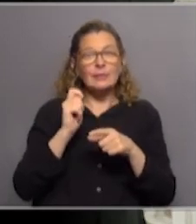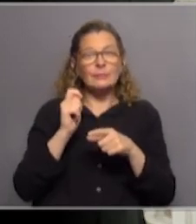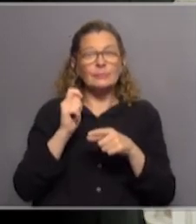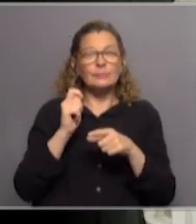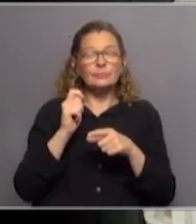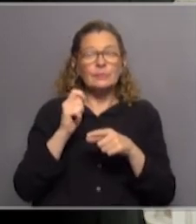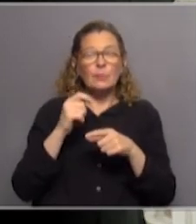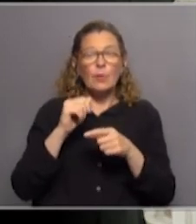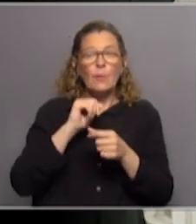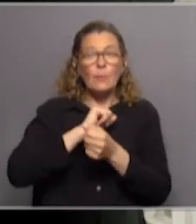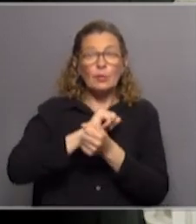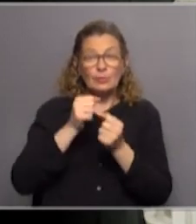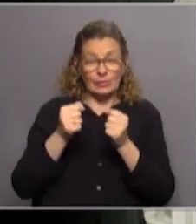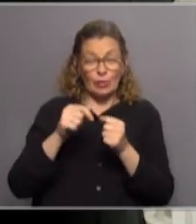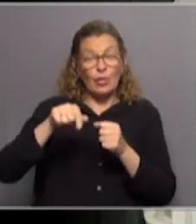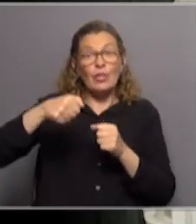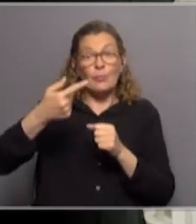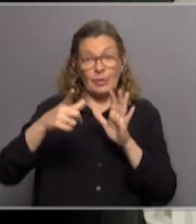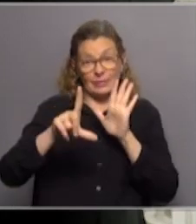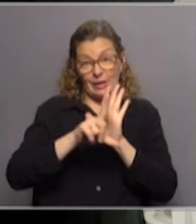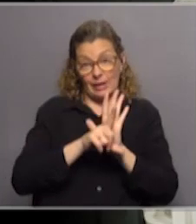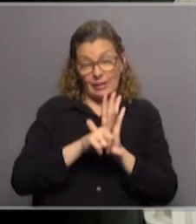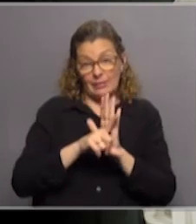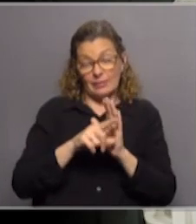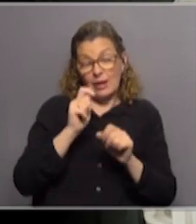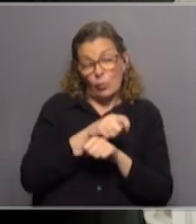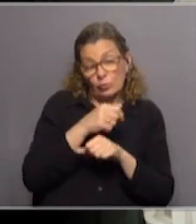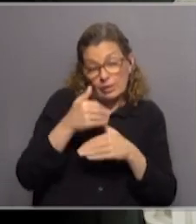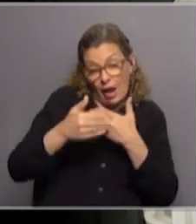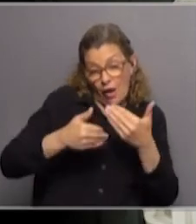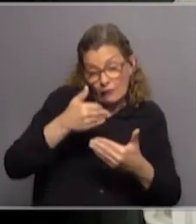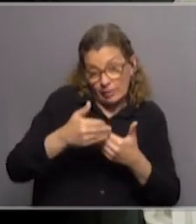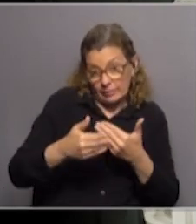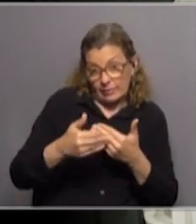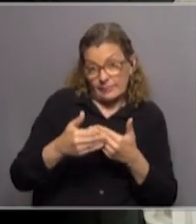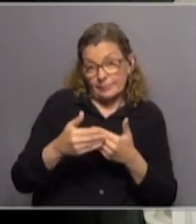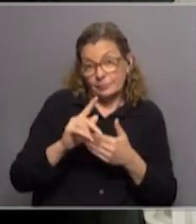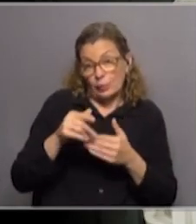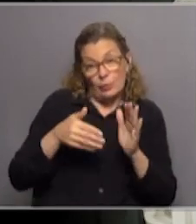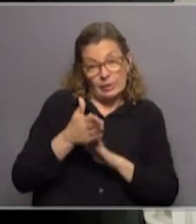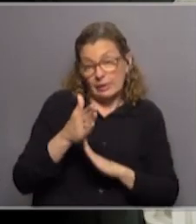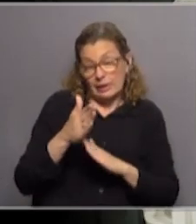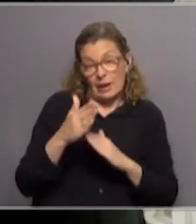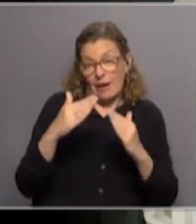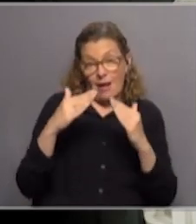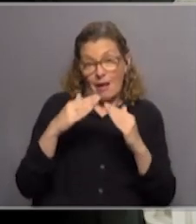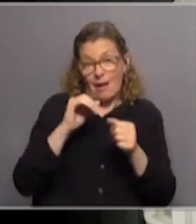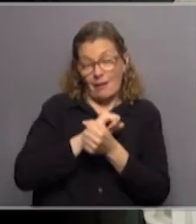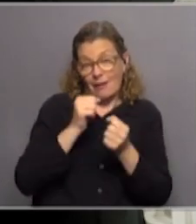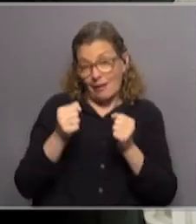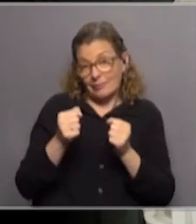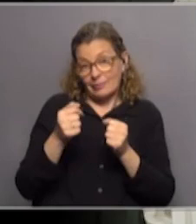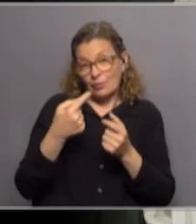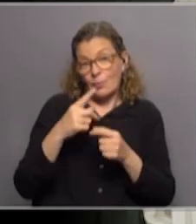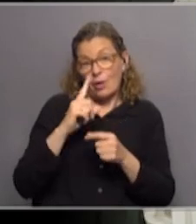procesados posteriormente a esta ley, si es que la justicia sigue avanzando en este sentido, tampoco irían a la cárcel de Domingo Arena, sino